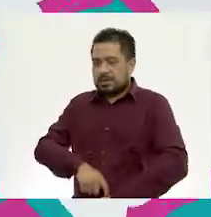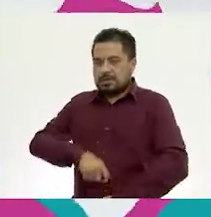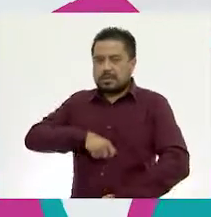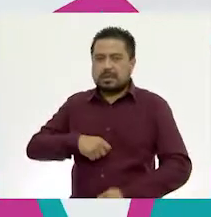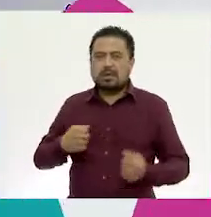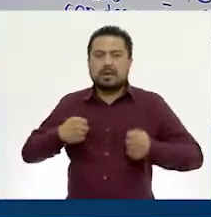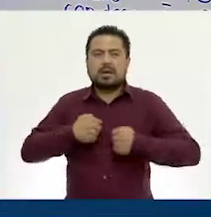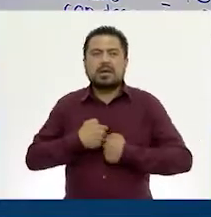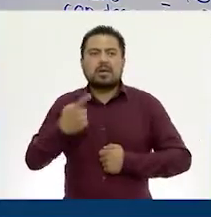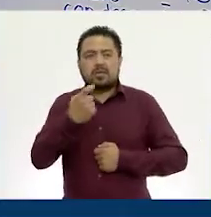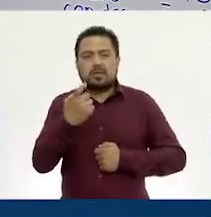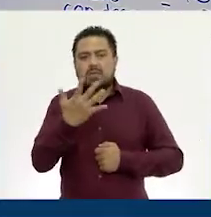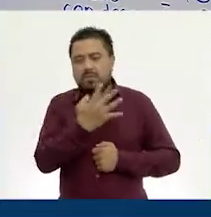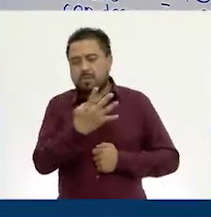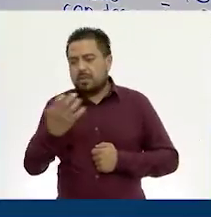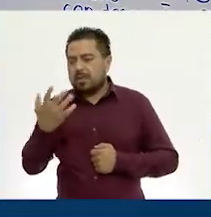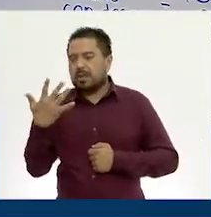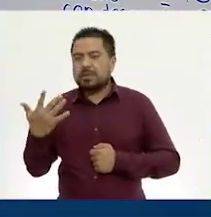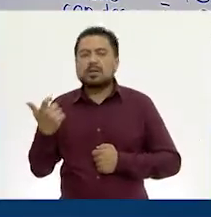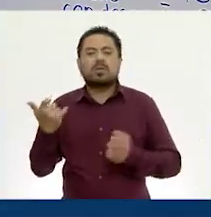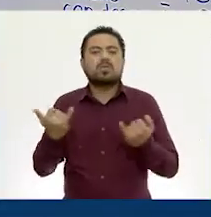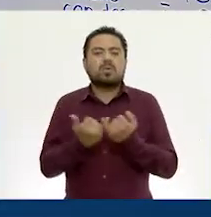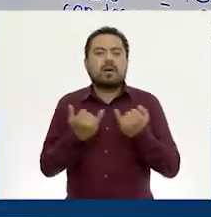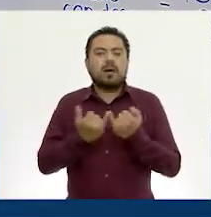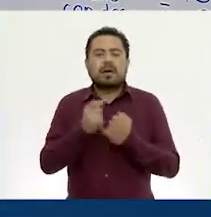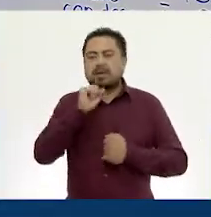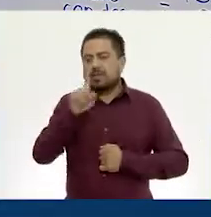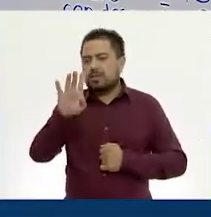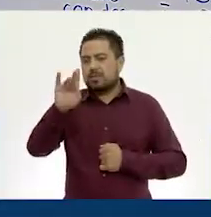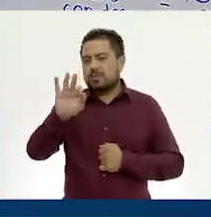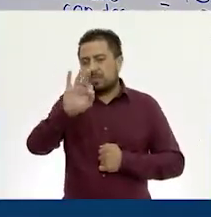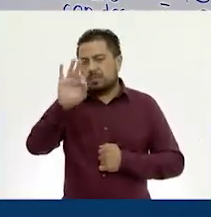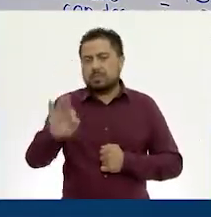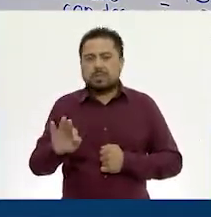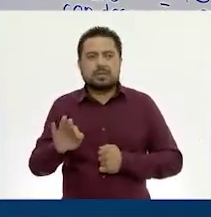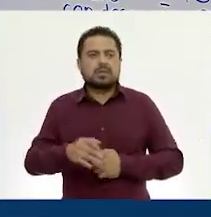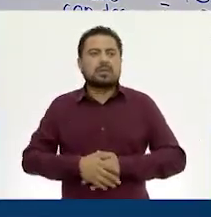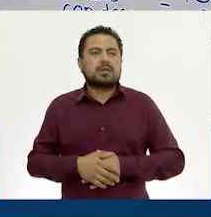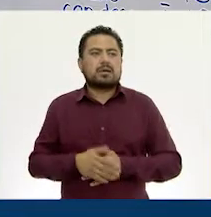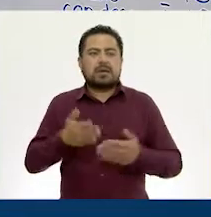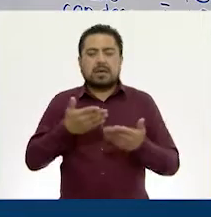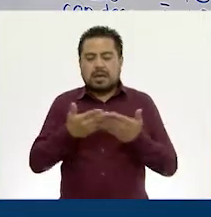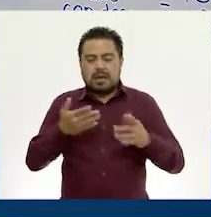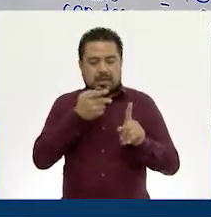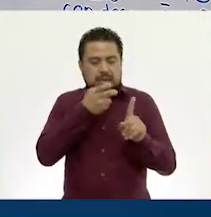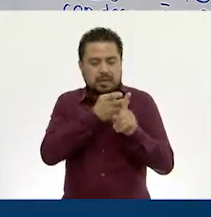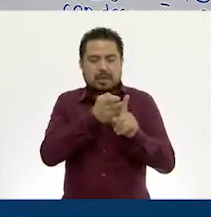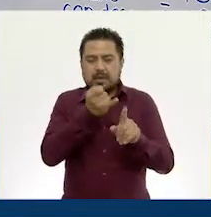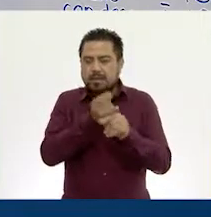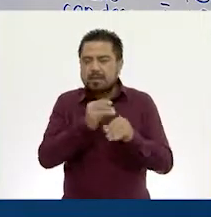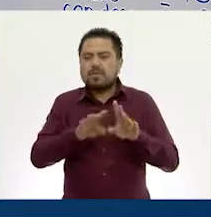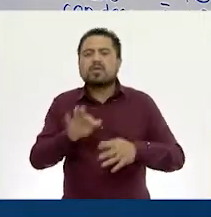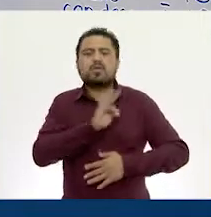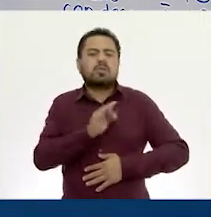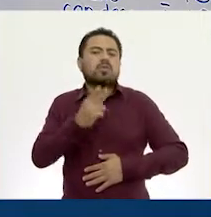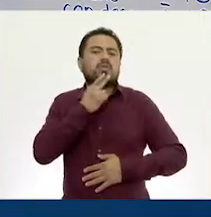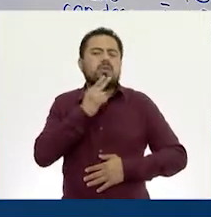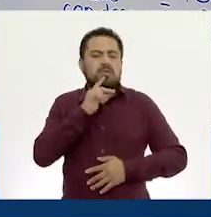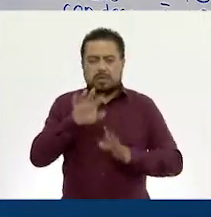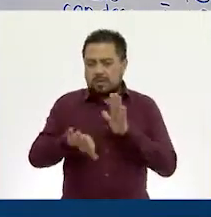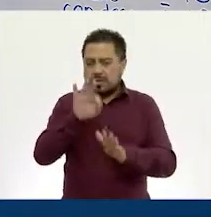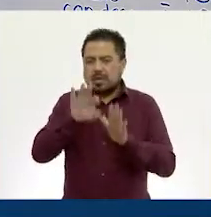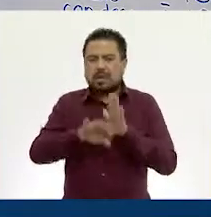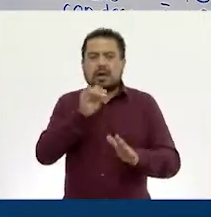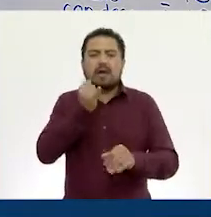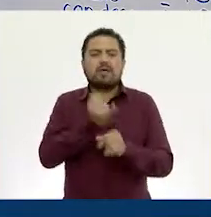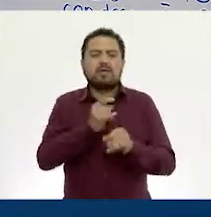de 405 pesos es igual a ese 90%. Ajá. Esta información la podemos utilizar para encontrar los datos